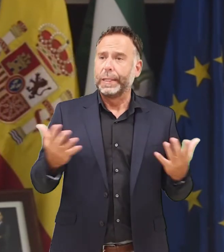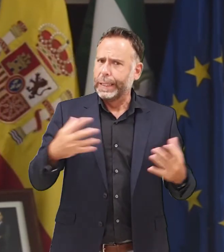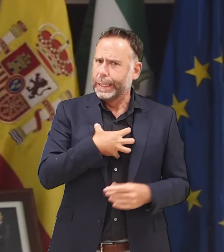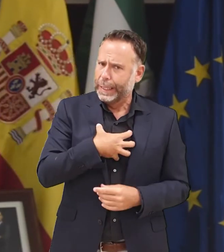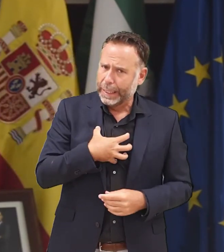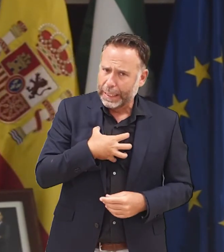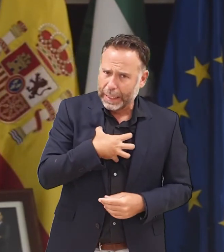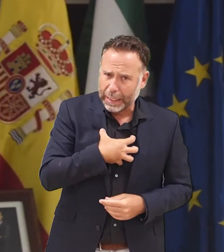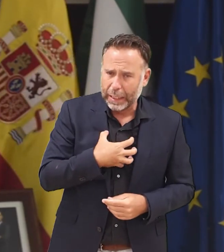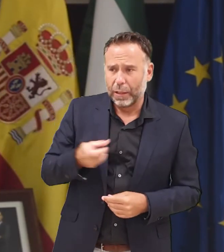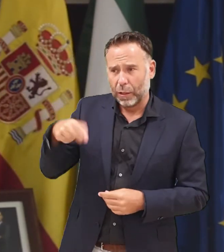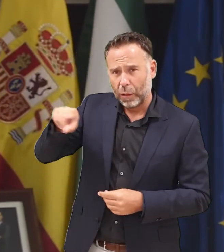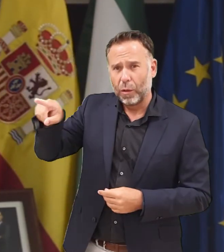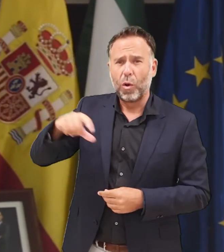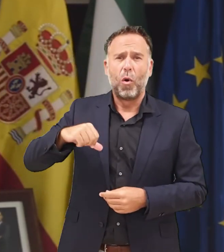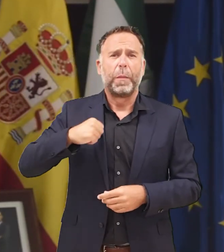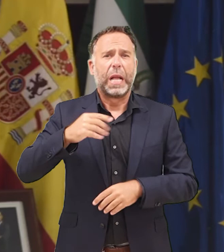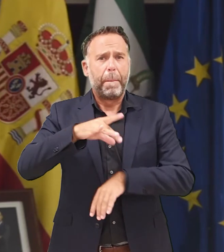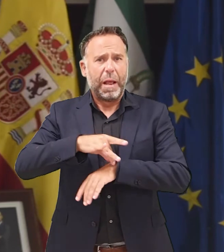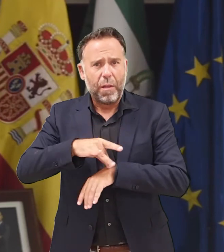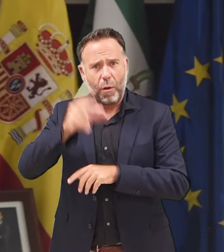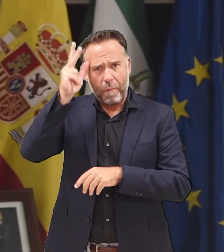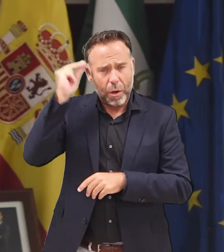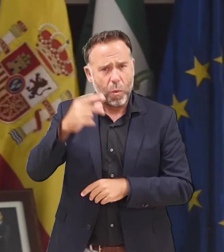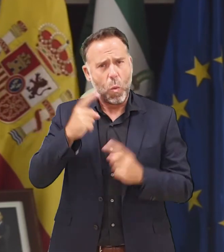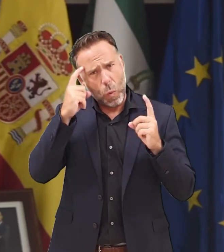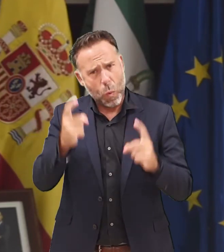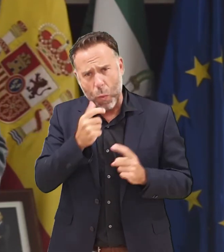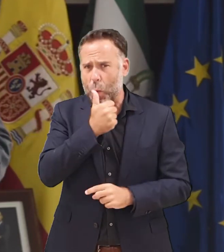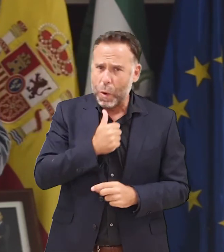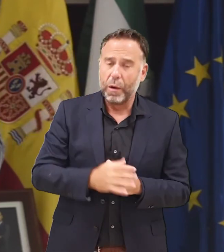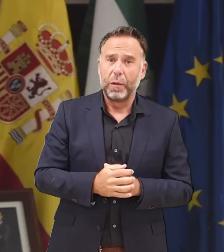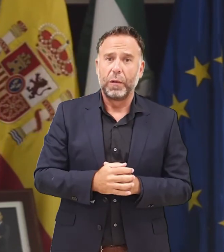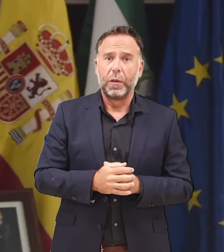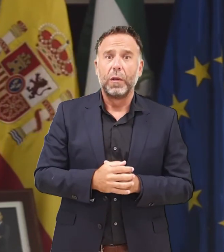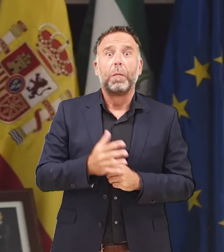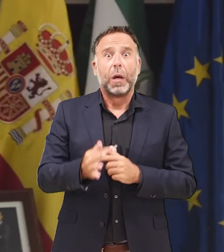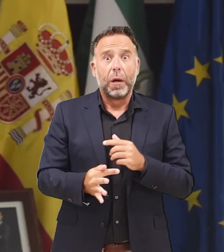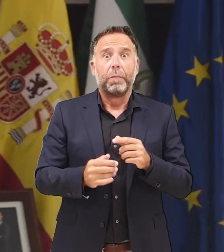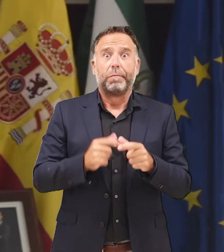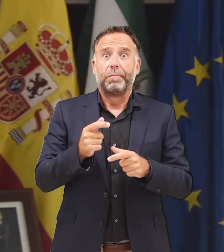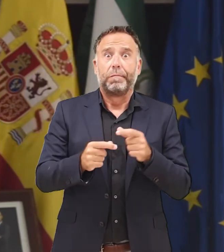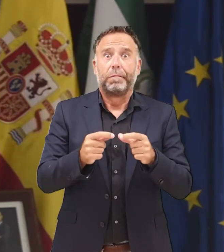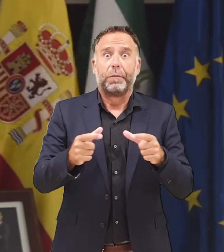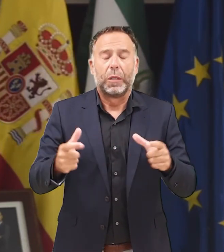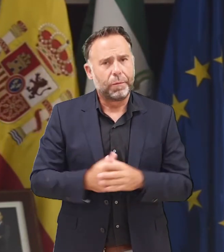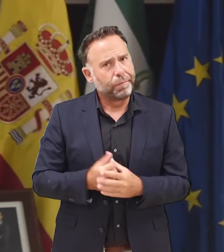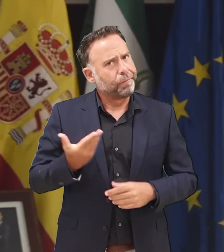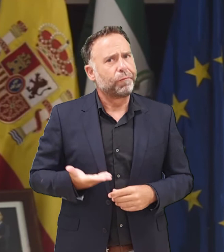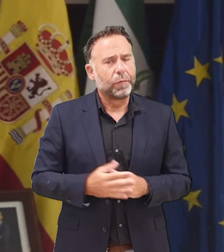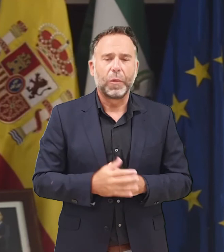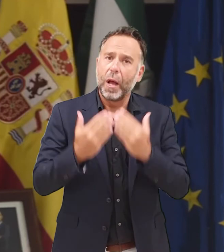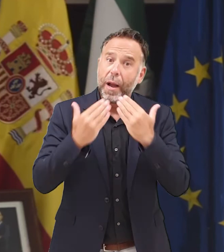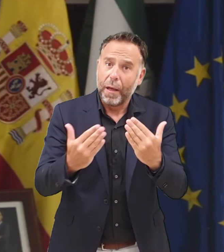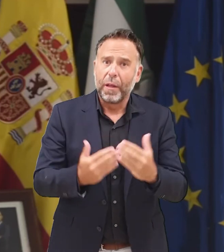brutal que para el personal sanitario supone este esfuerzo de ahora. Las hospitalizaciones han seguido creciendo, también son números importantes.